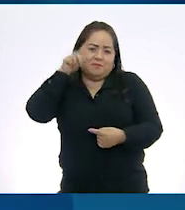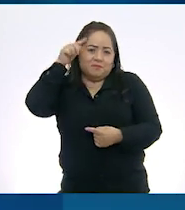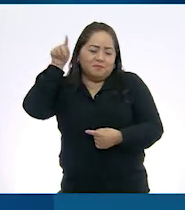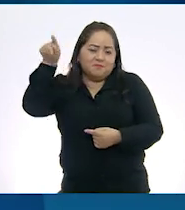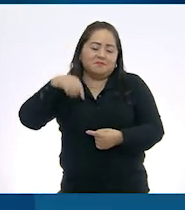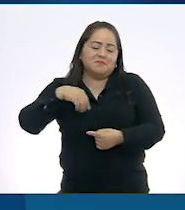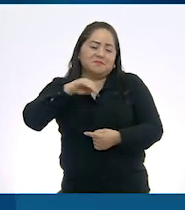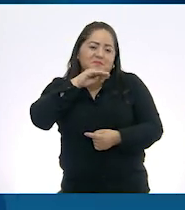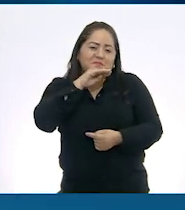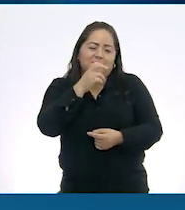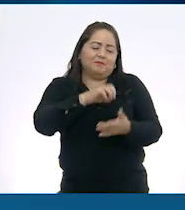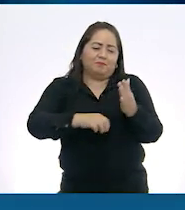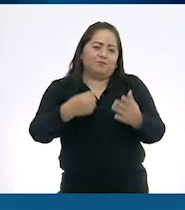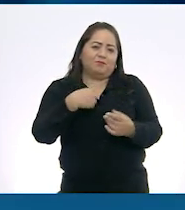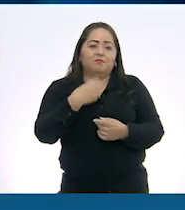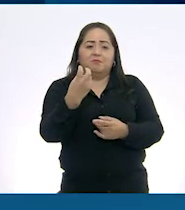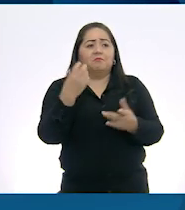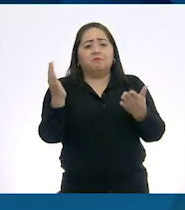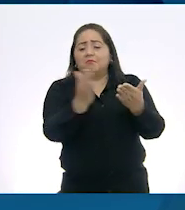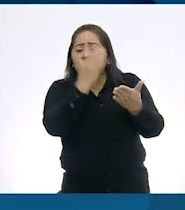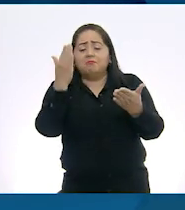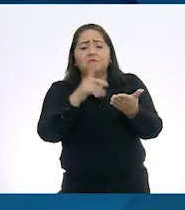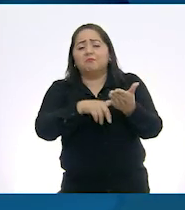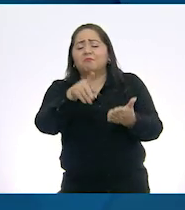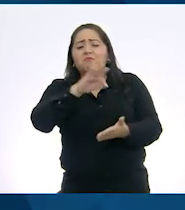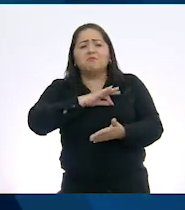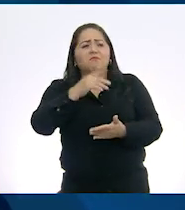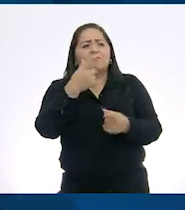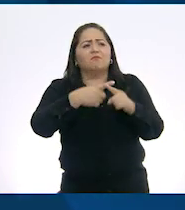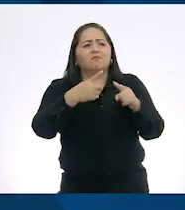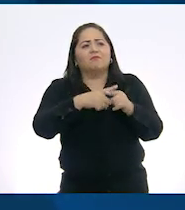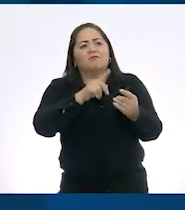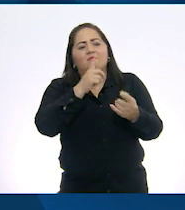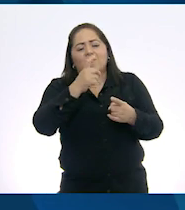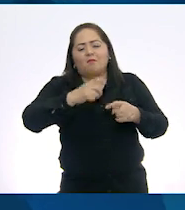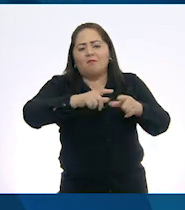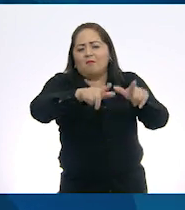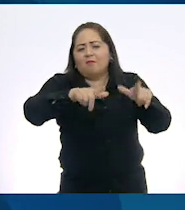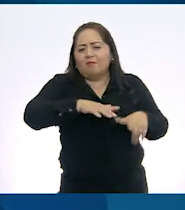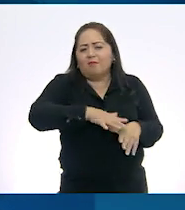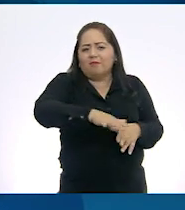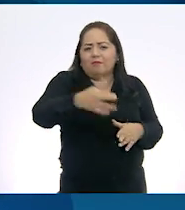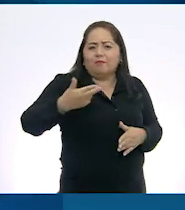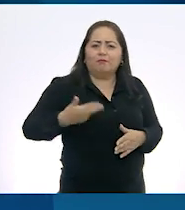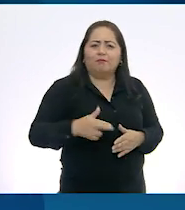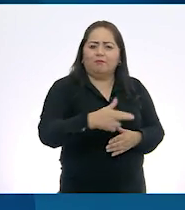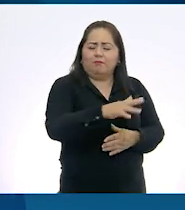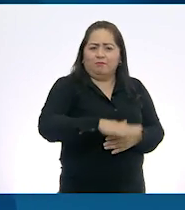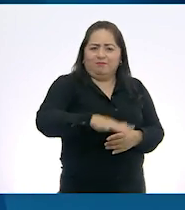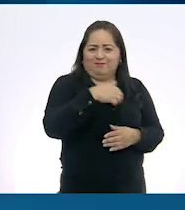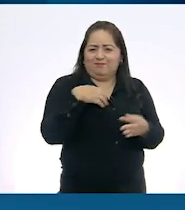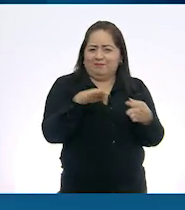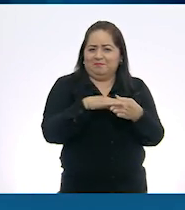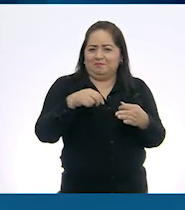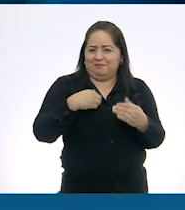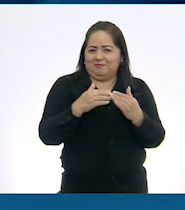madre. Y así, más adelante tenemos un poema al agua, es un río cerca de donde yo vivo.